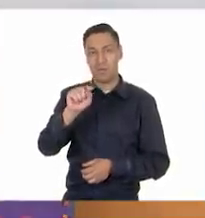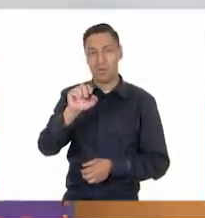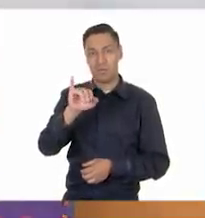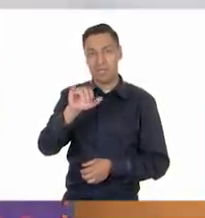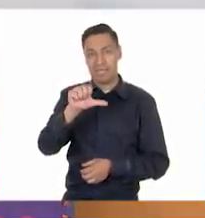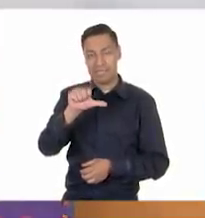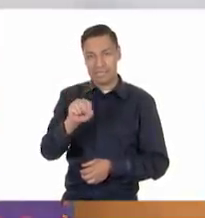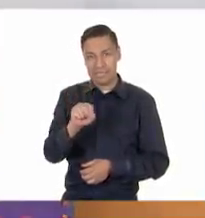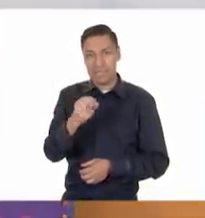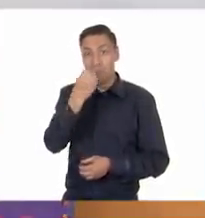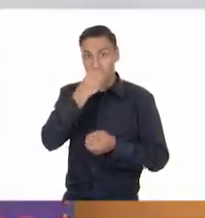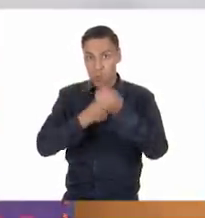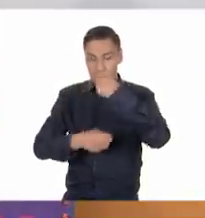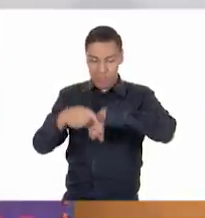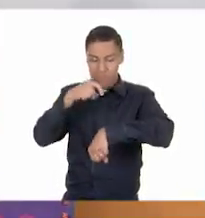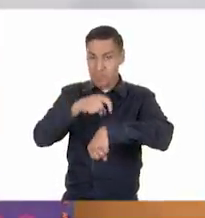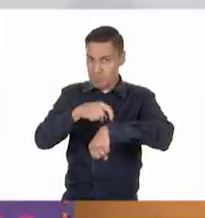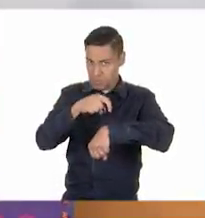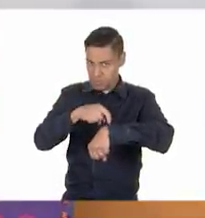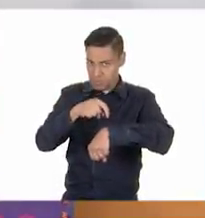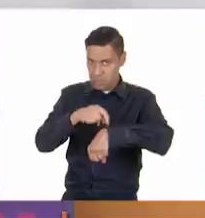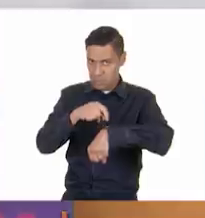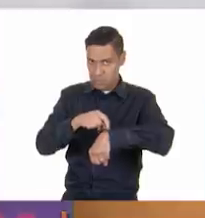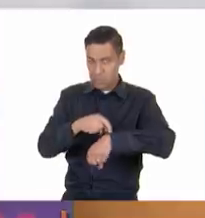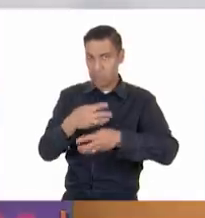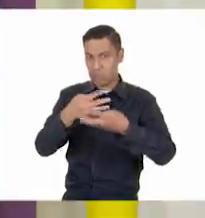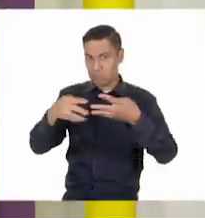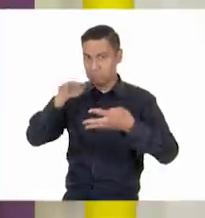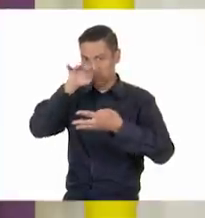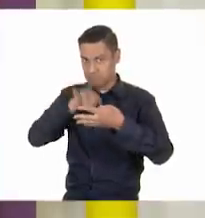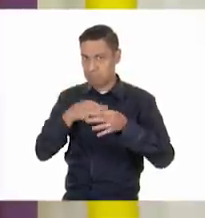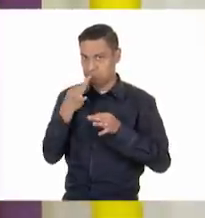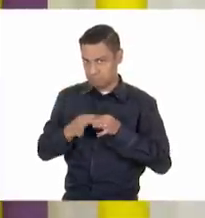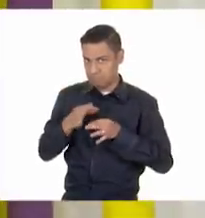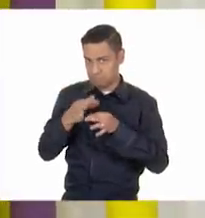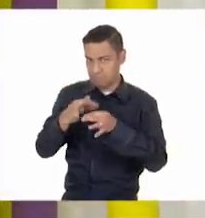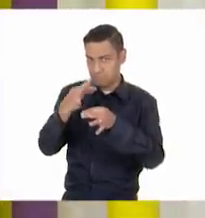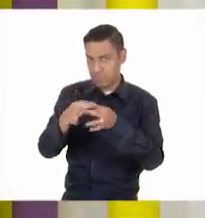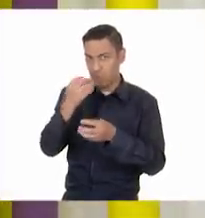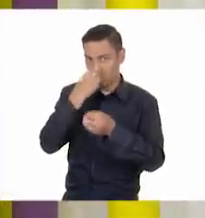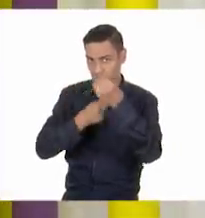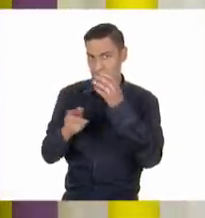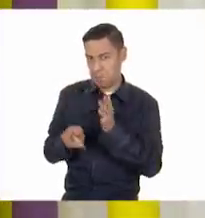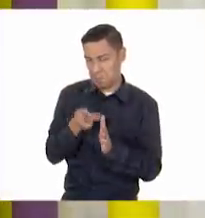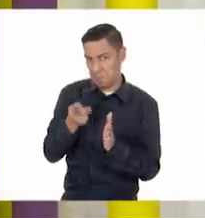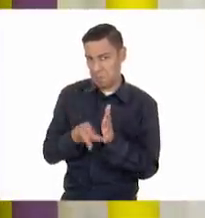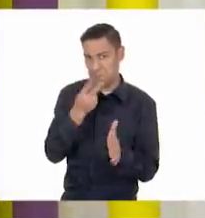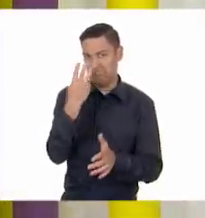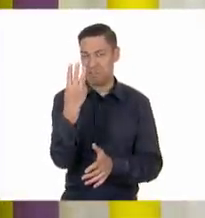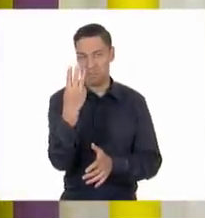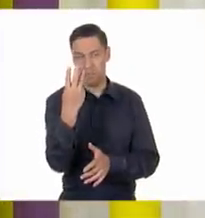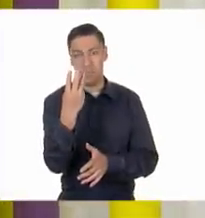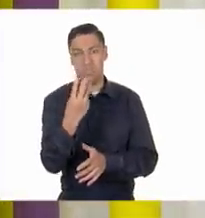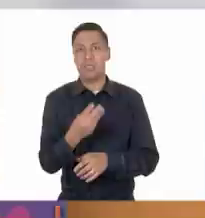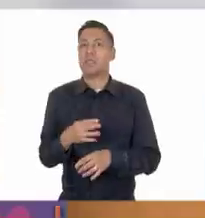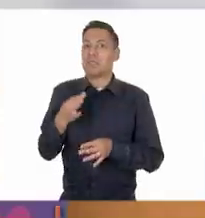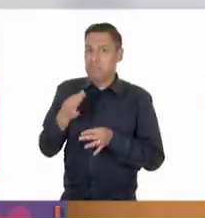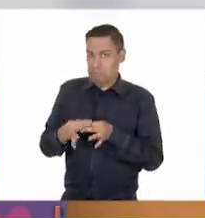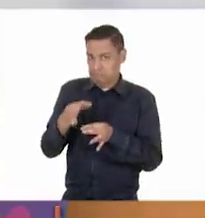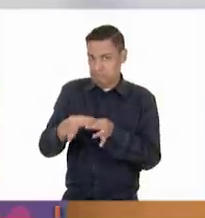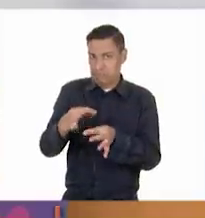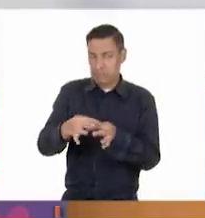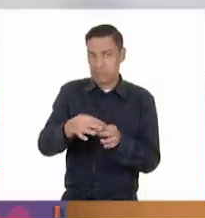y sobre todo comer a las horas que nos corresponden. Muy cierto y muy importante. La disciplina es vital. Claro.